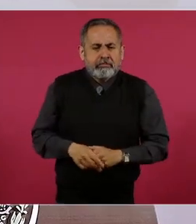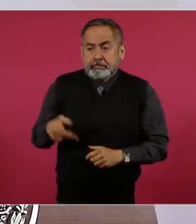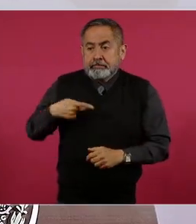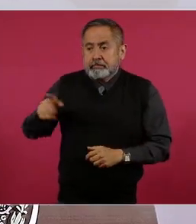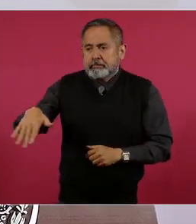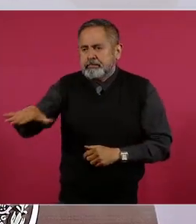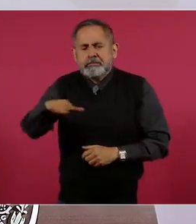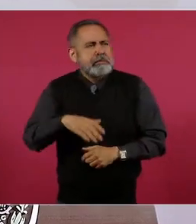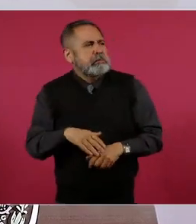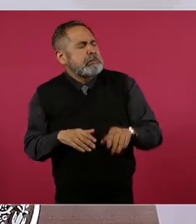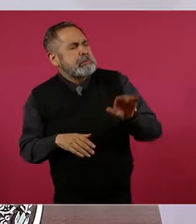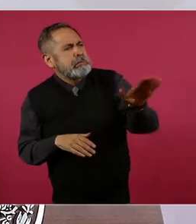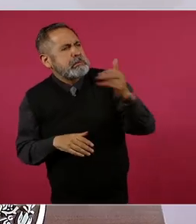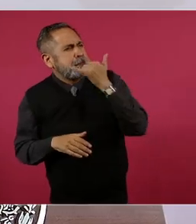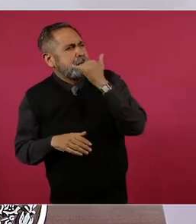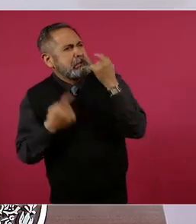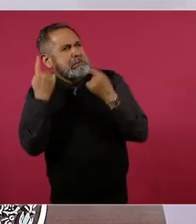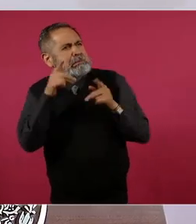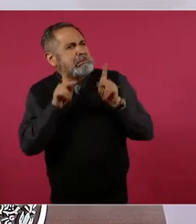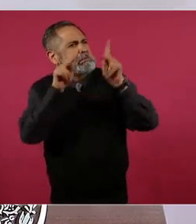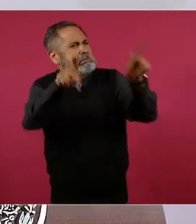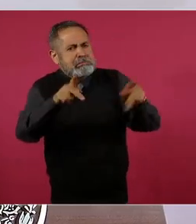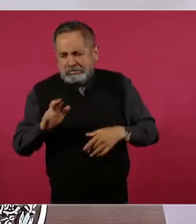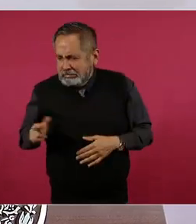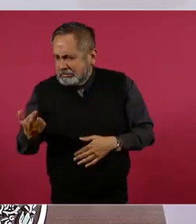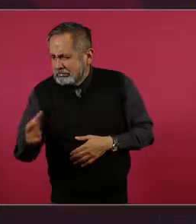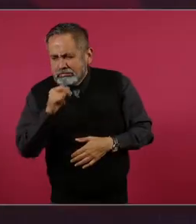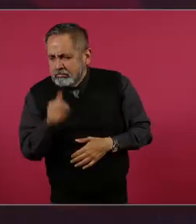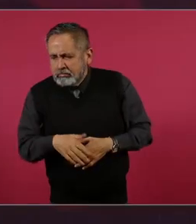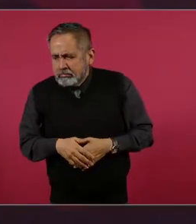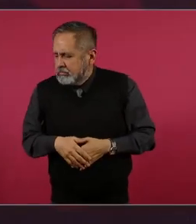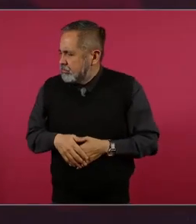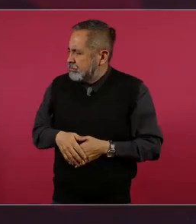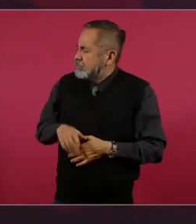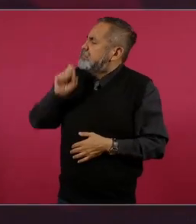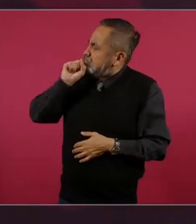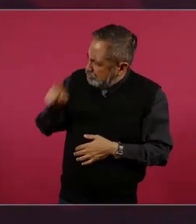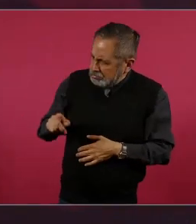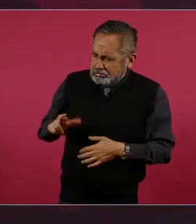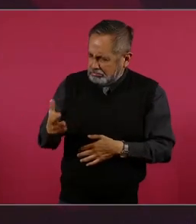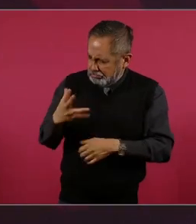decía a la gente, pero si aquí no hay río, les vamos a hacer el río.